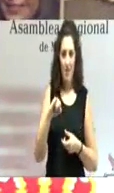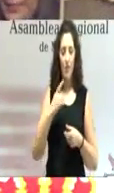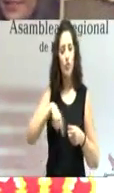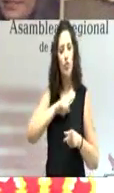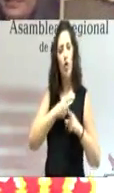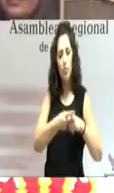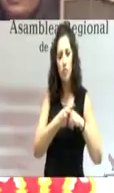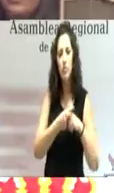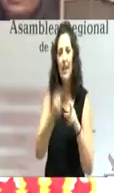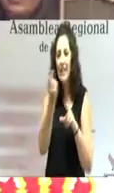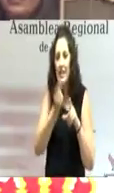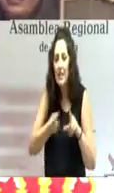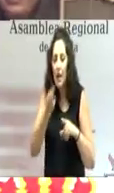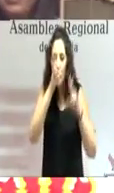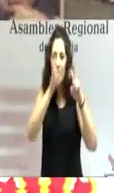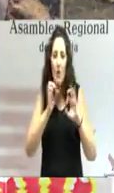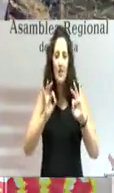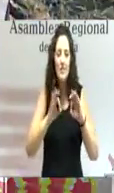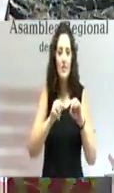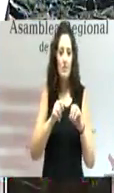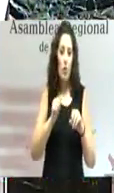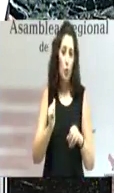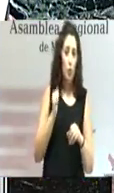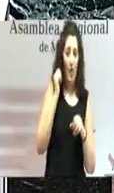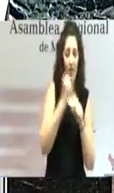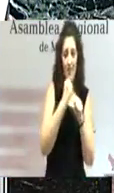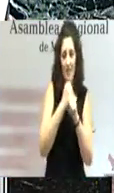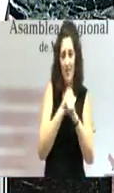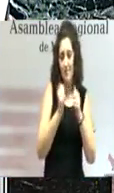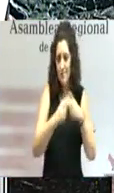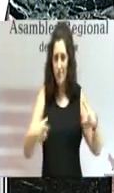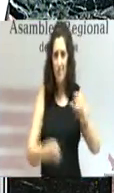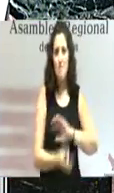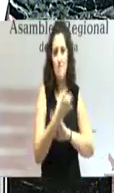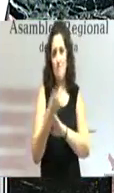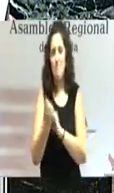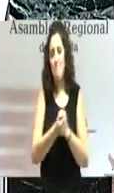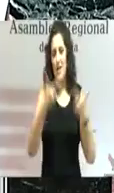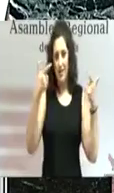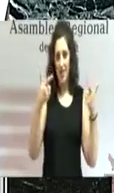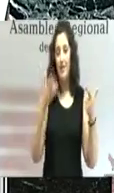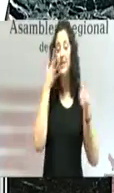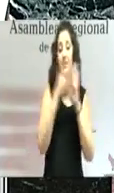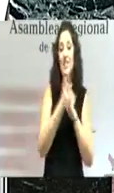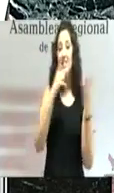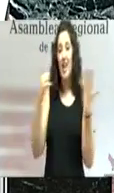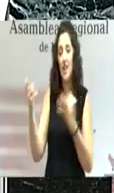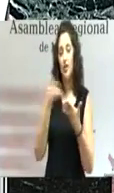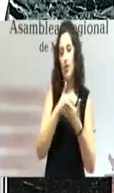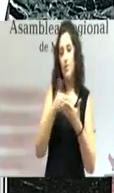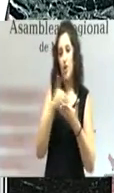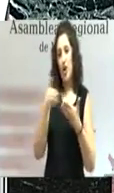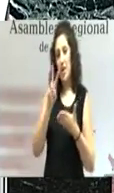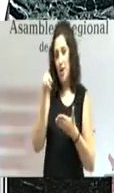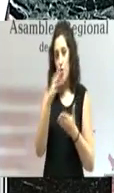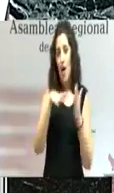una hoja de ruta común que permita más y mejores oportunidades de empleo. 600 millones de euros hasta el año 2020.